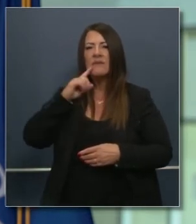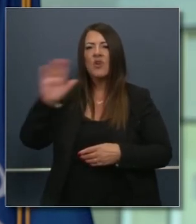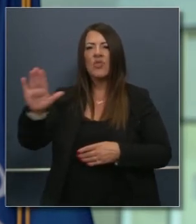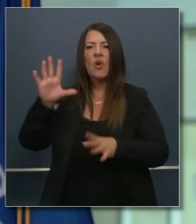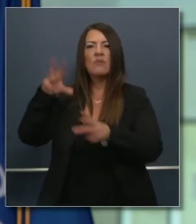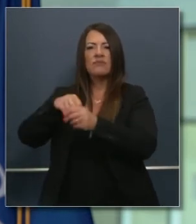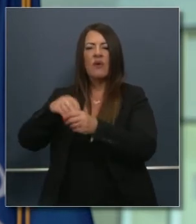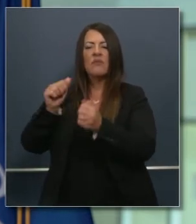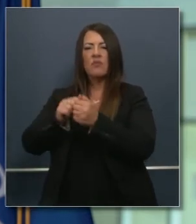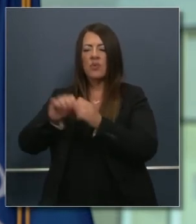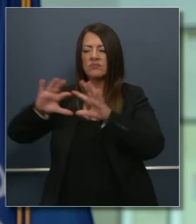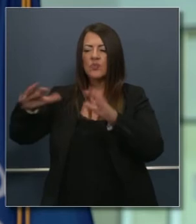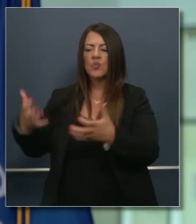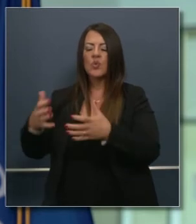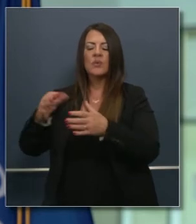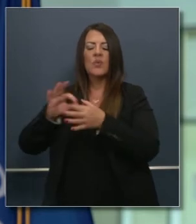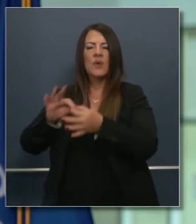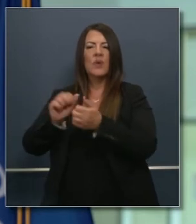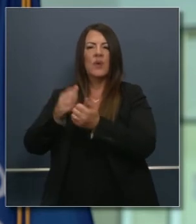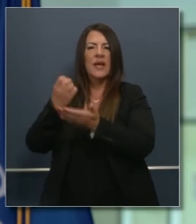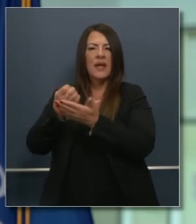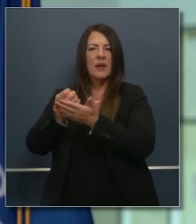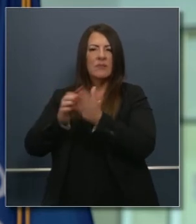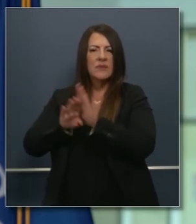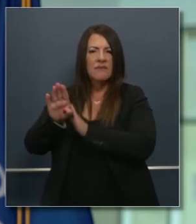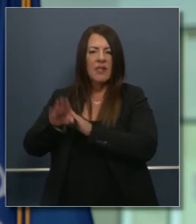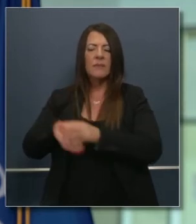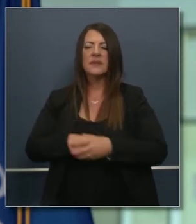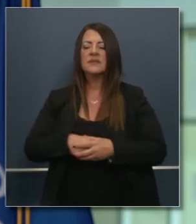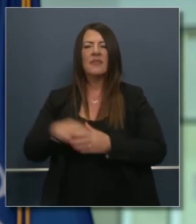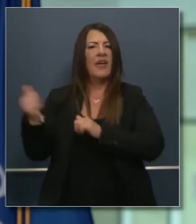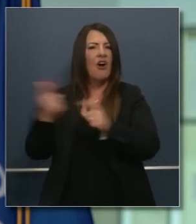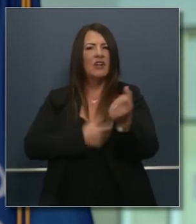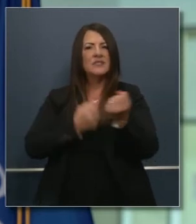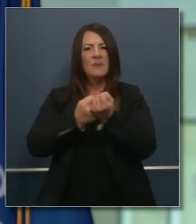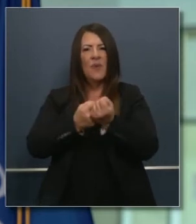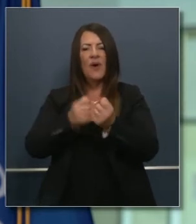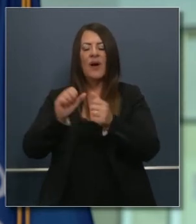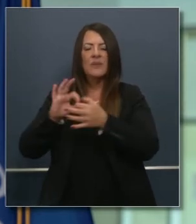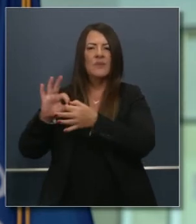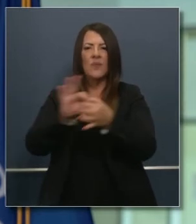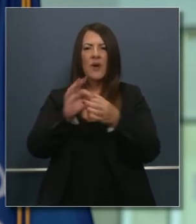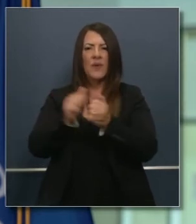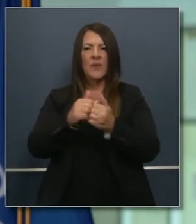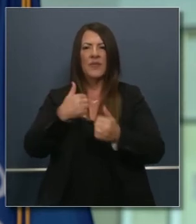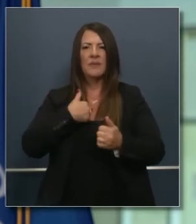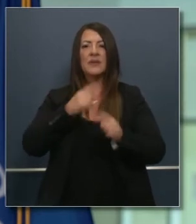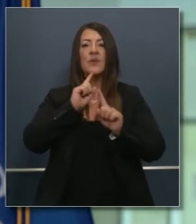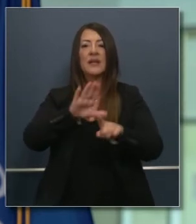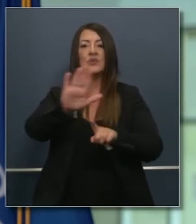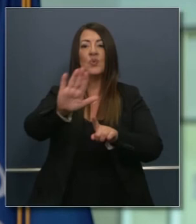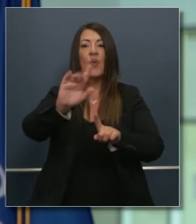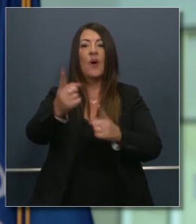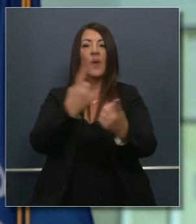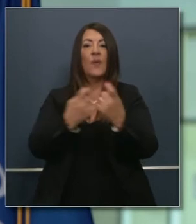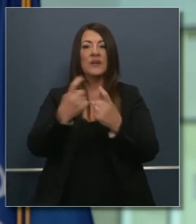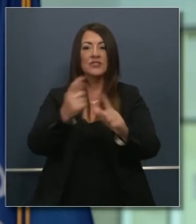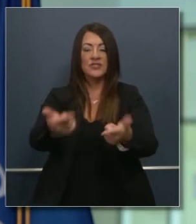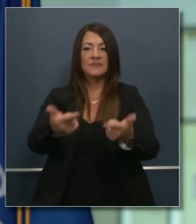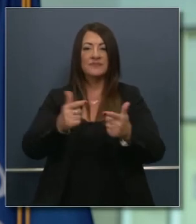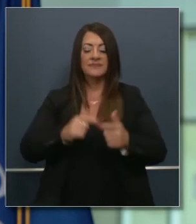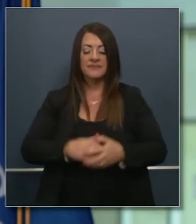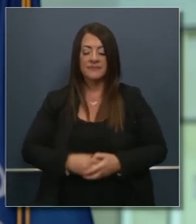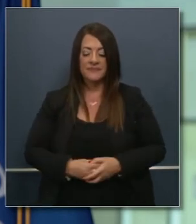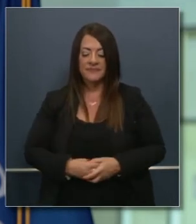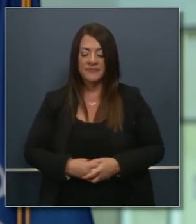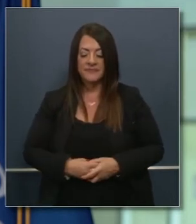su trabajo con la el equipo especial todos han estado aquí conmigo y están disponibles para responder a sus